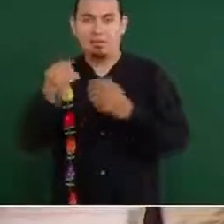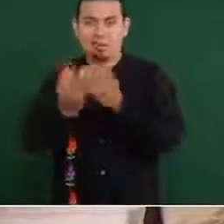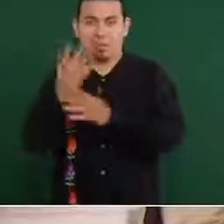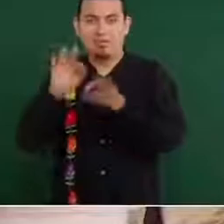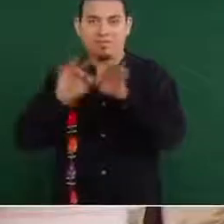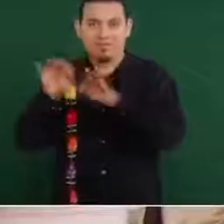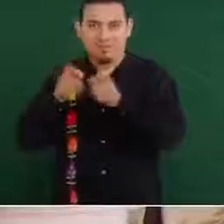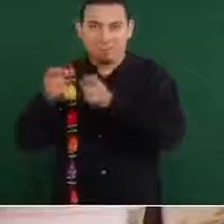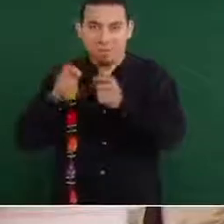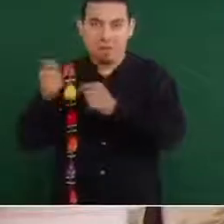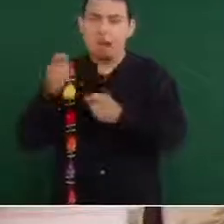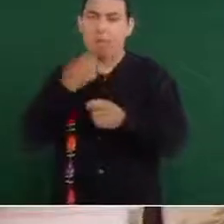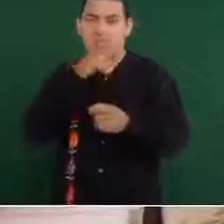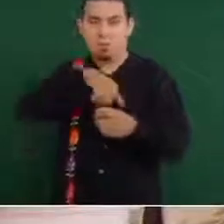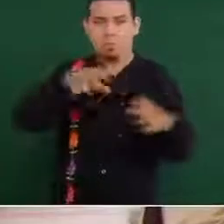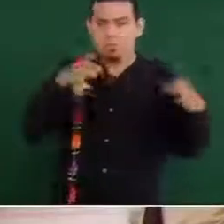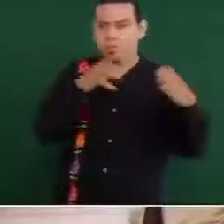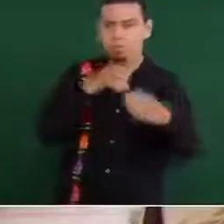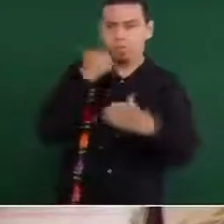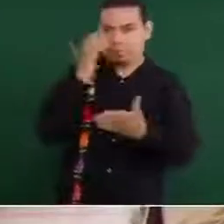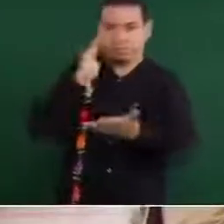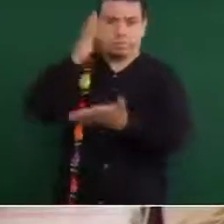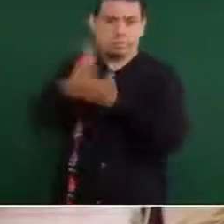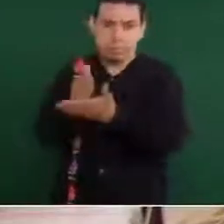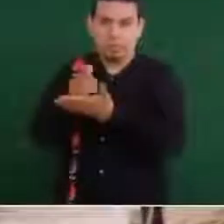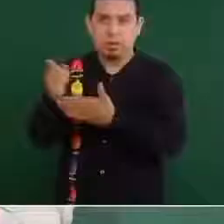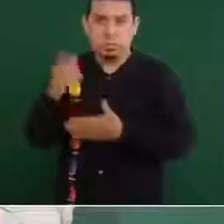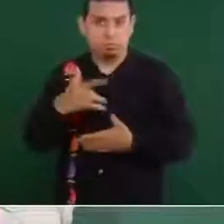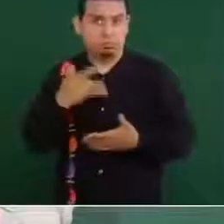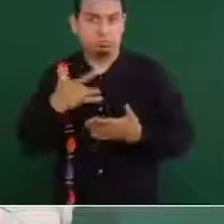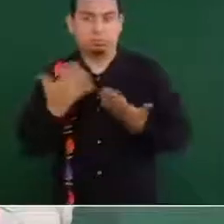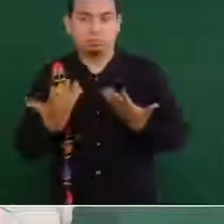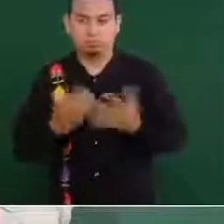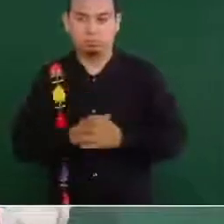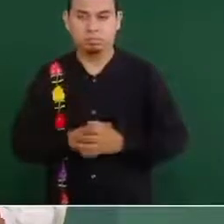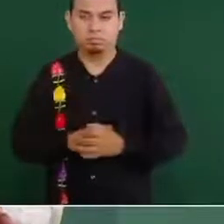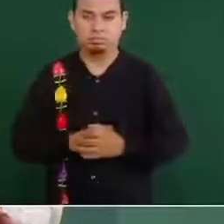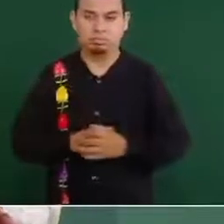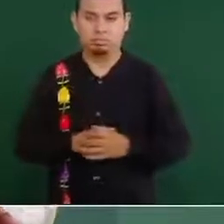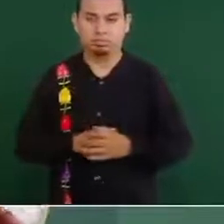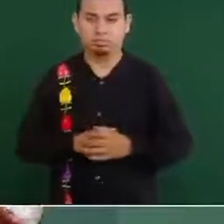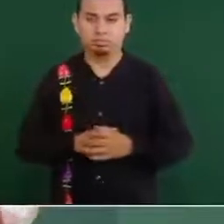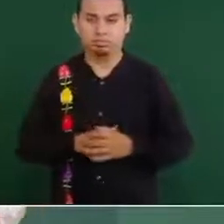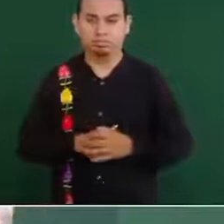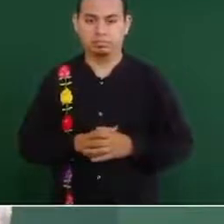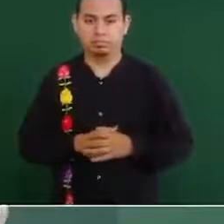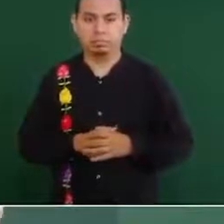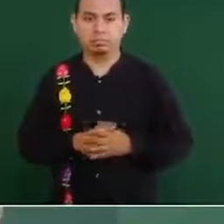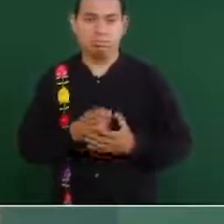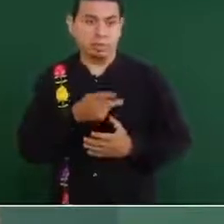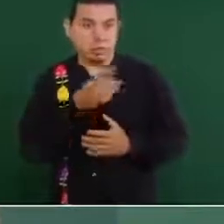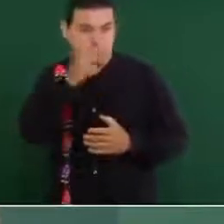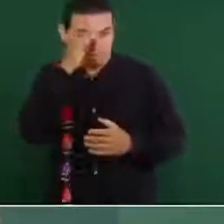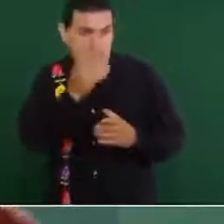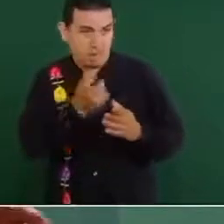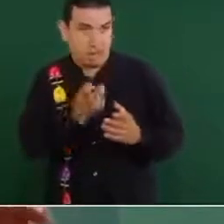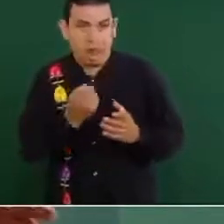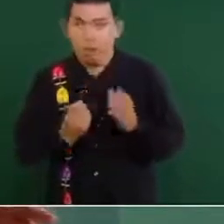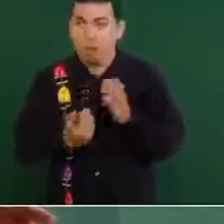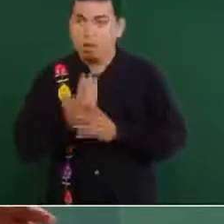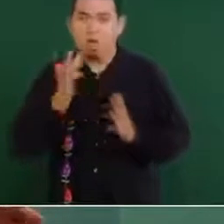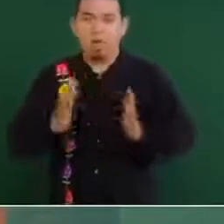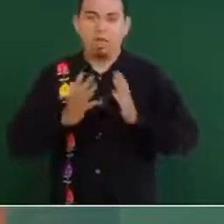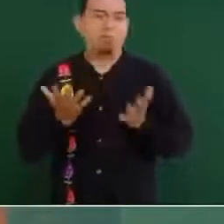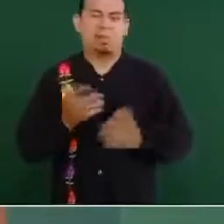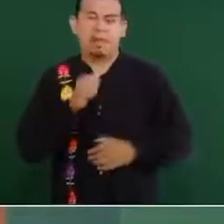forma de enfrentar a su gobierno, presidente? Pues no es nada nuevo, es lo